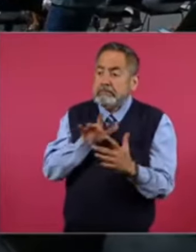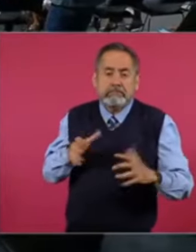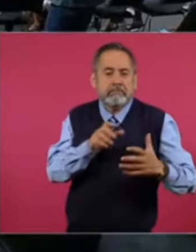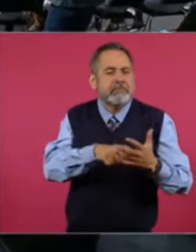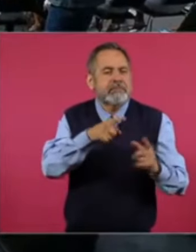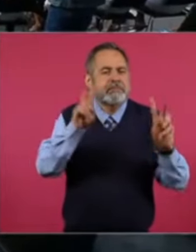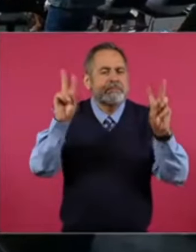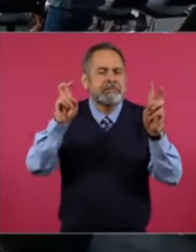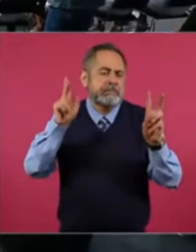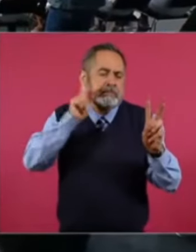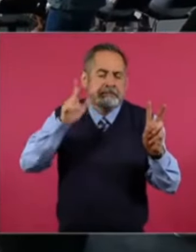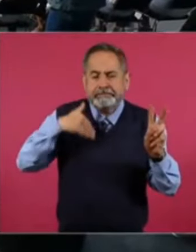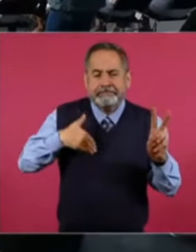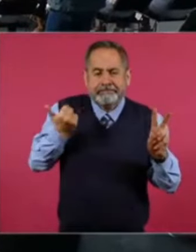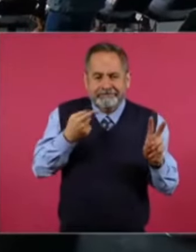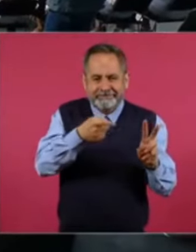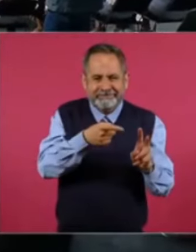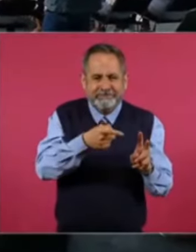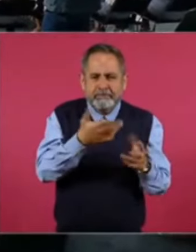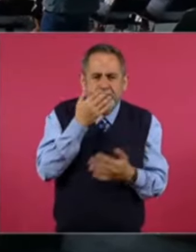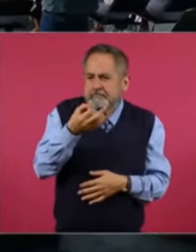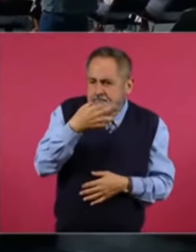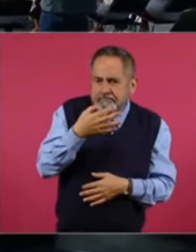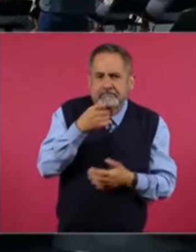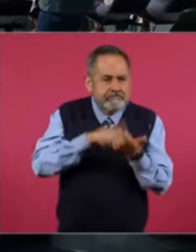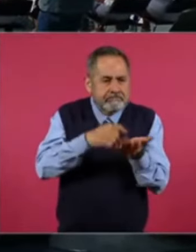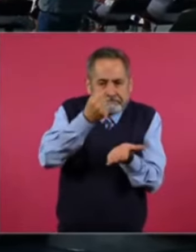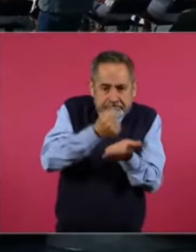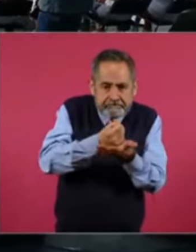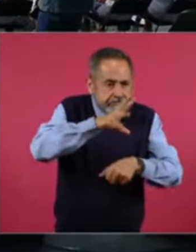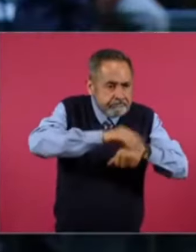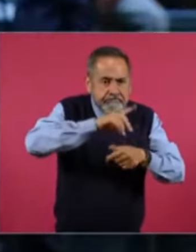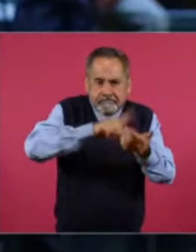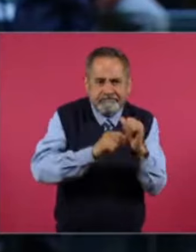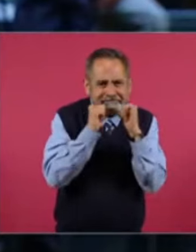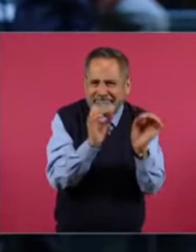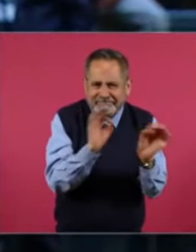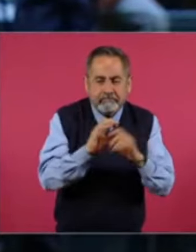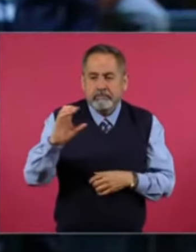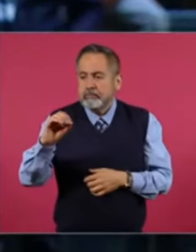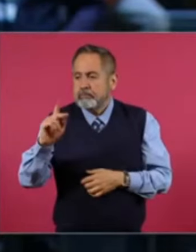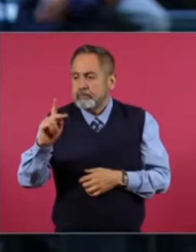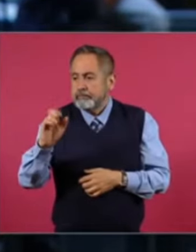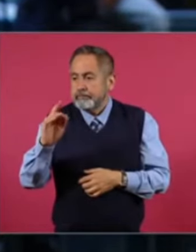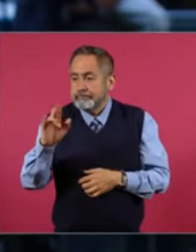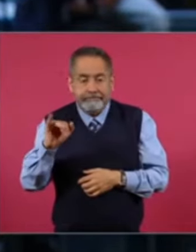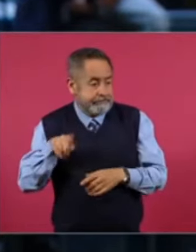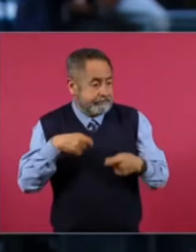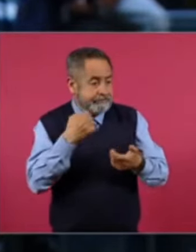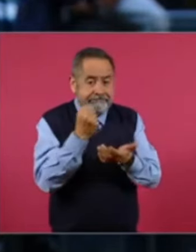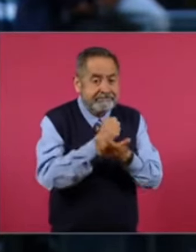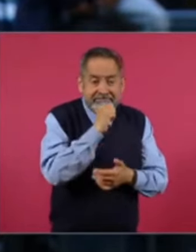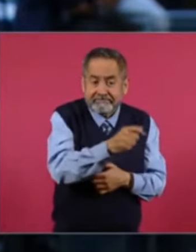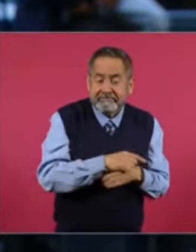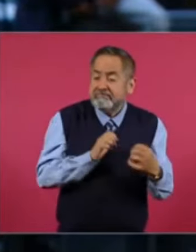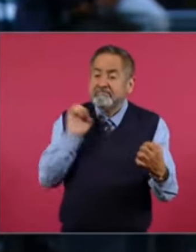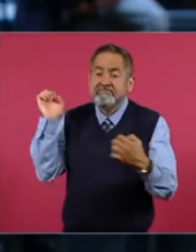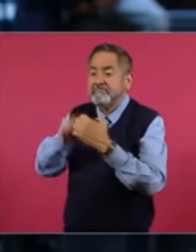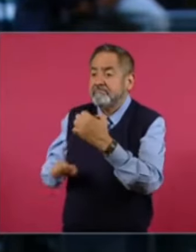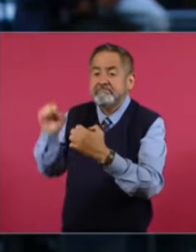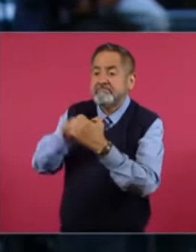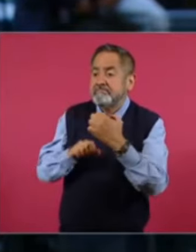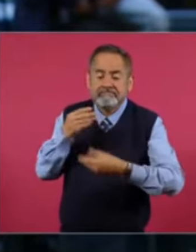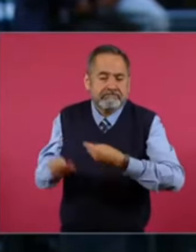Milagro. Que al parecer no cuentan con el sustento legal. Permisos y protocolos ante Cofepris. Para ofrecer sus servicios. Y que han refraudado a empresas laboratorios mexicanos.